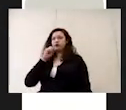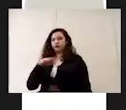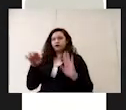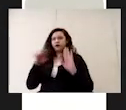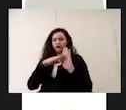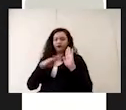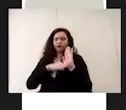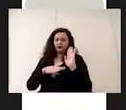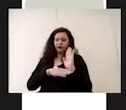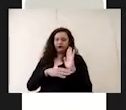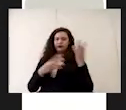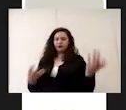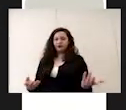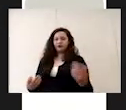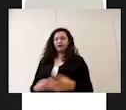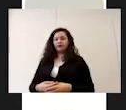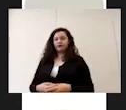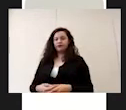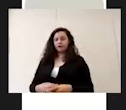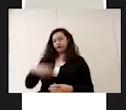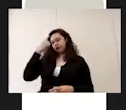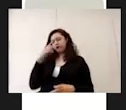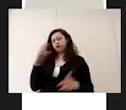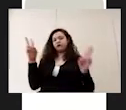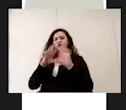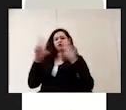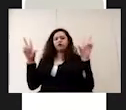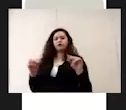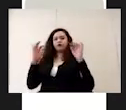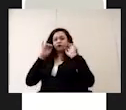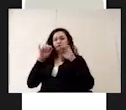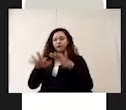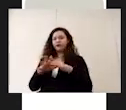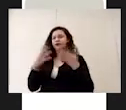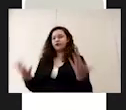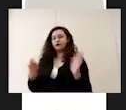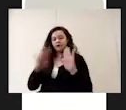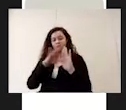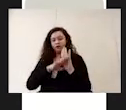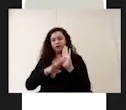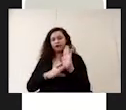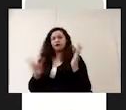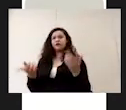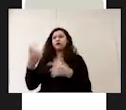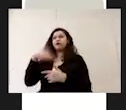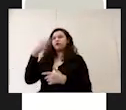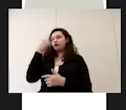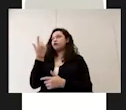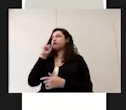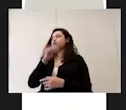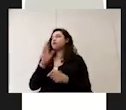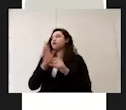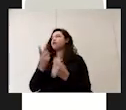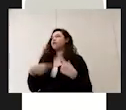para para los aires acondicionados y estos lineamientos los pueden encontrar igual en la